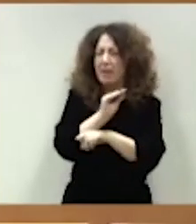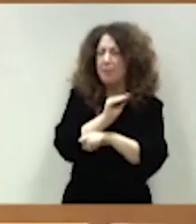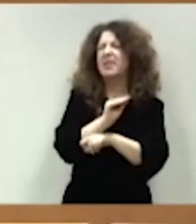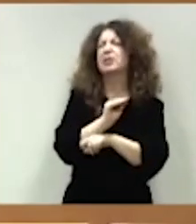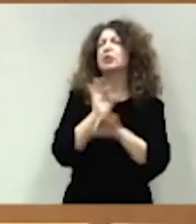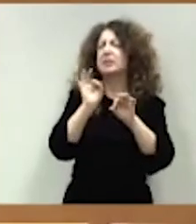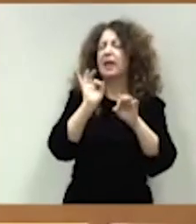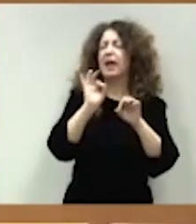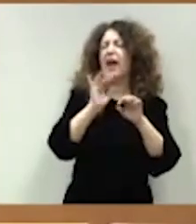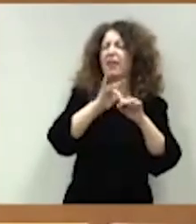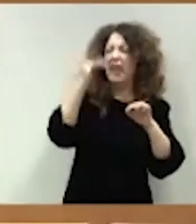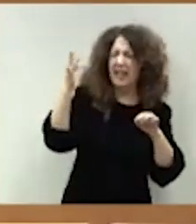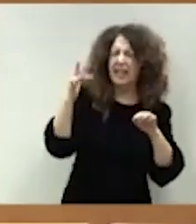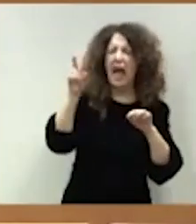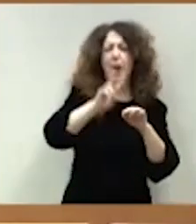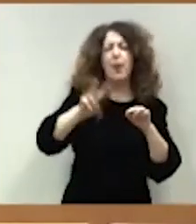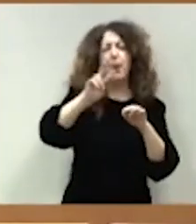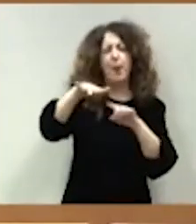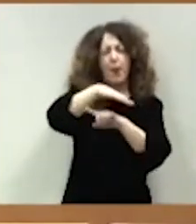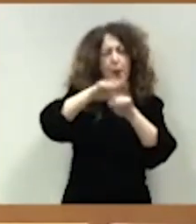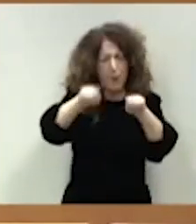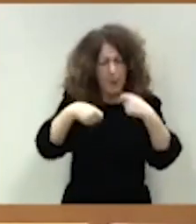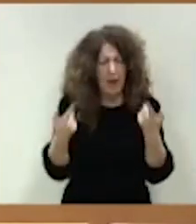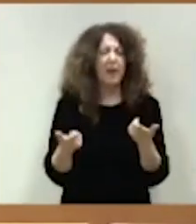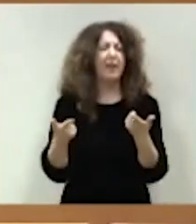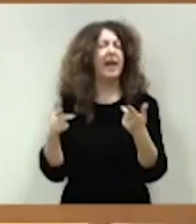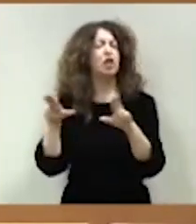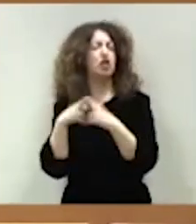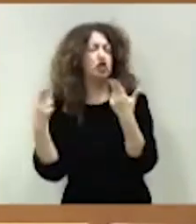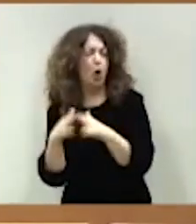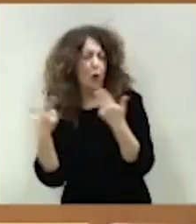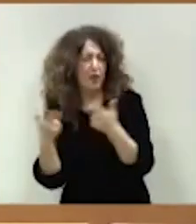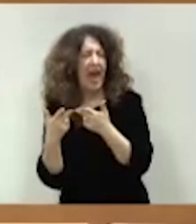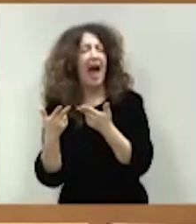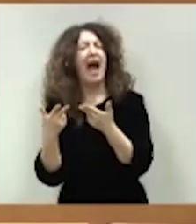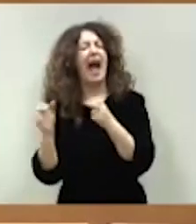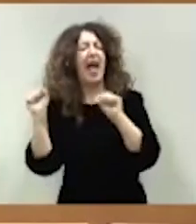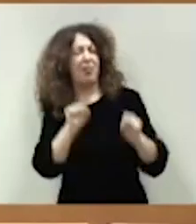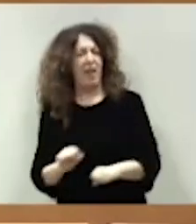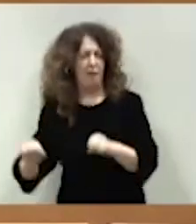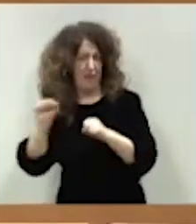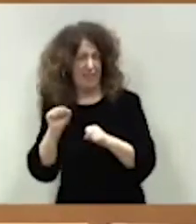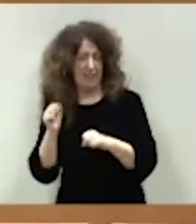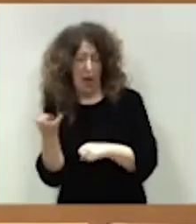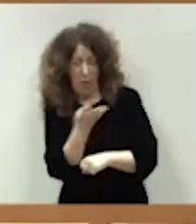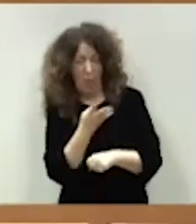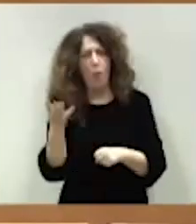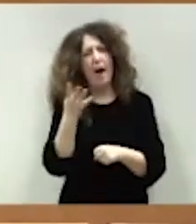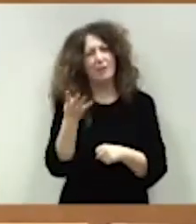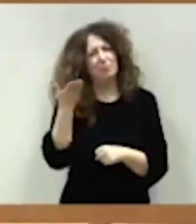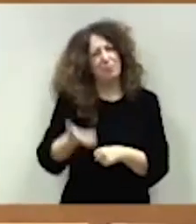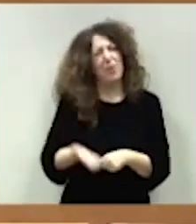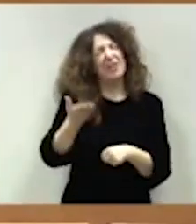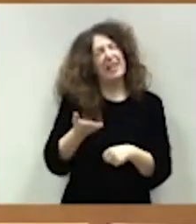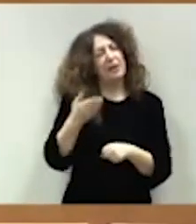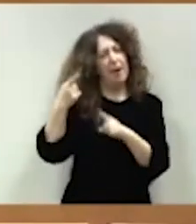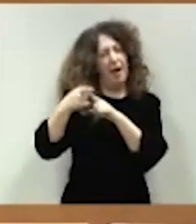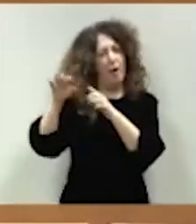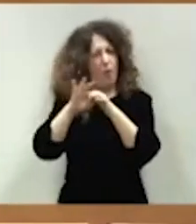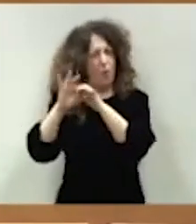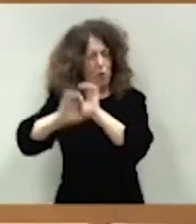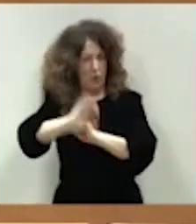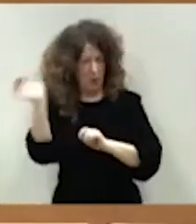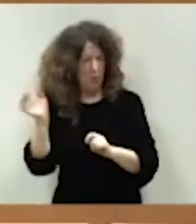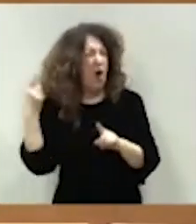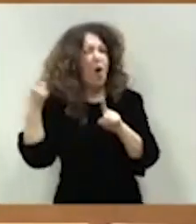social, de la defensa, todos ellos sectores estratégicos para la Unión Europea. De lo que se trata es de que los Estados